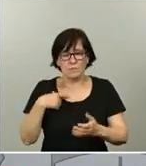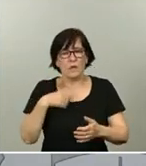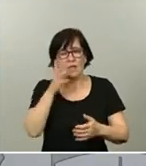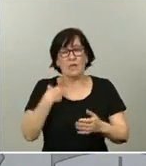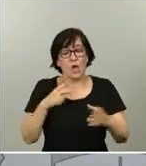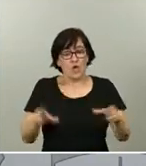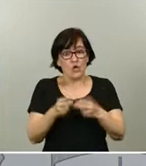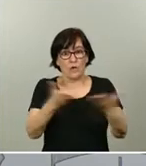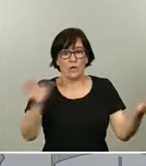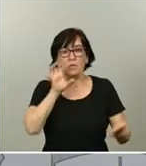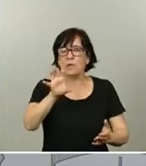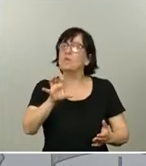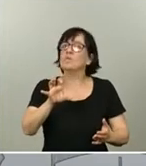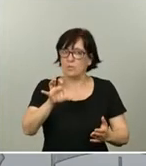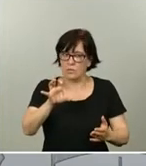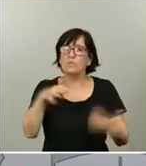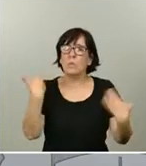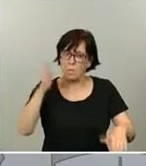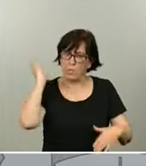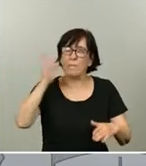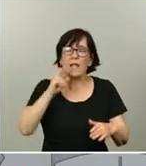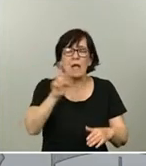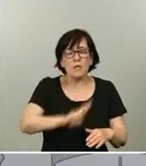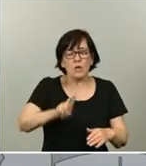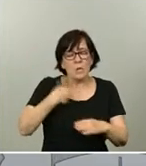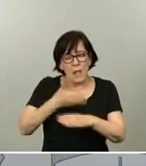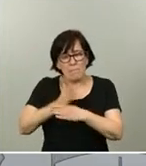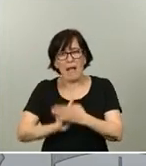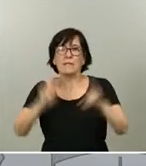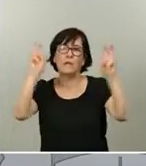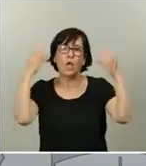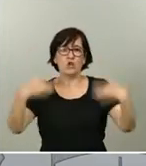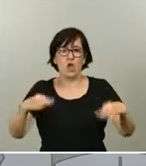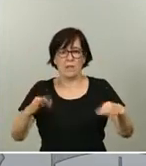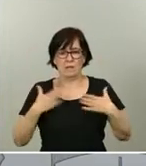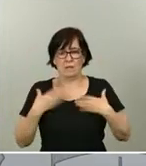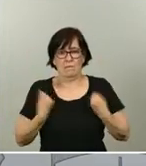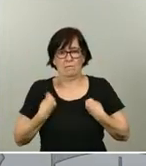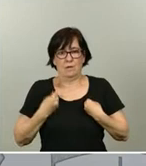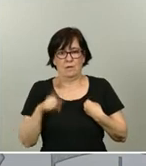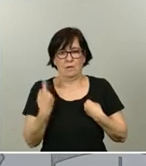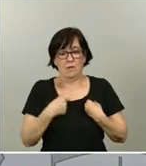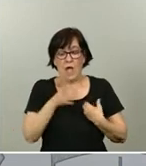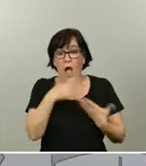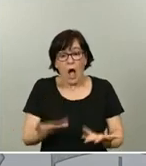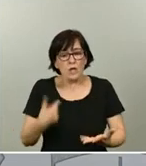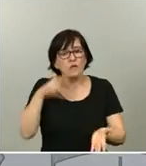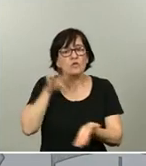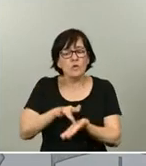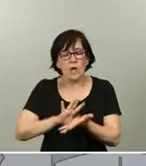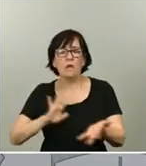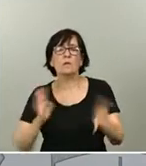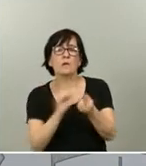país, un precio muy alto para recuperar una parte de la normalidad de nuestras vidas. Está en nuestras manos transformar toda